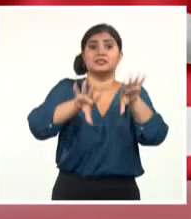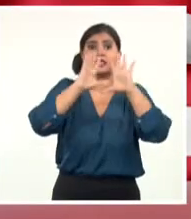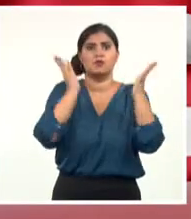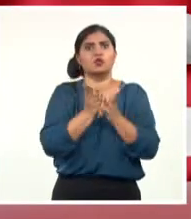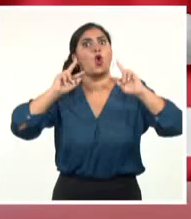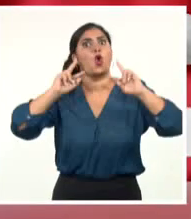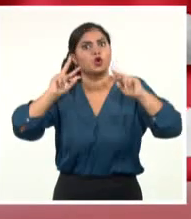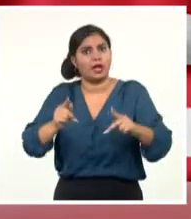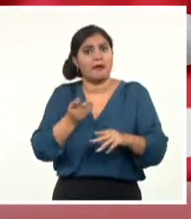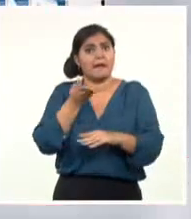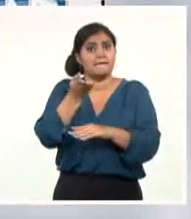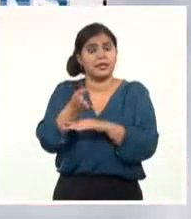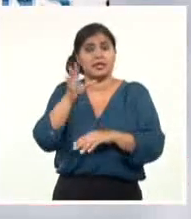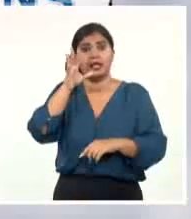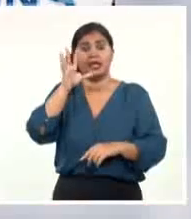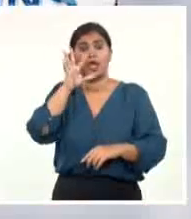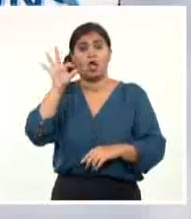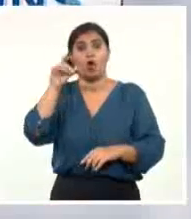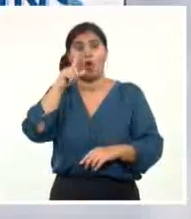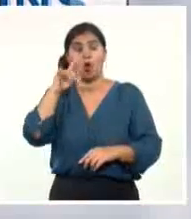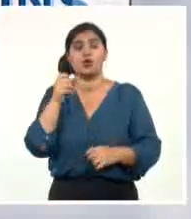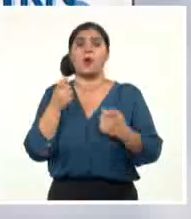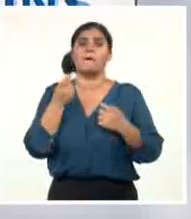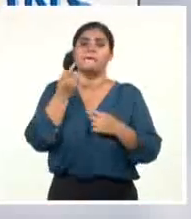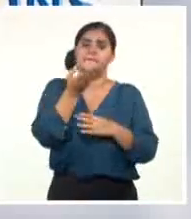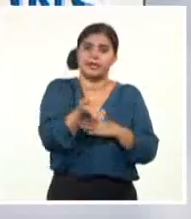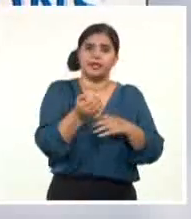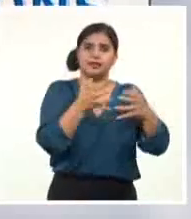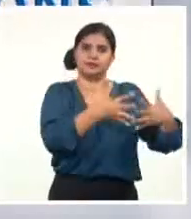en las Naciones Unidas el cese del bloqueo contra Cuba.